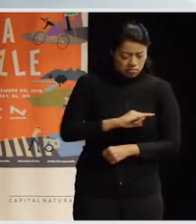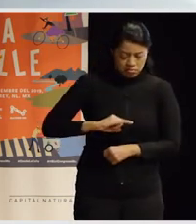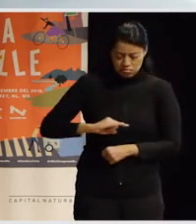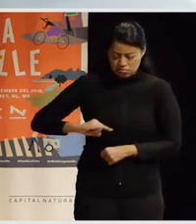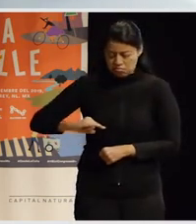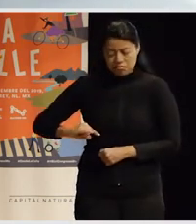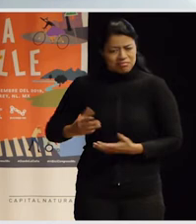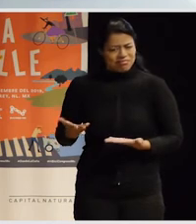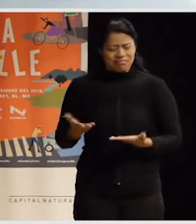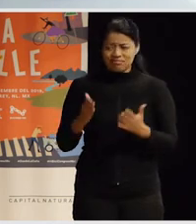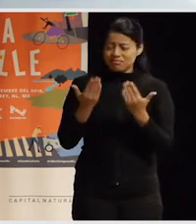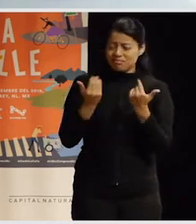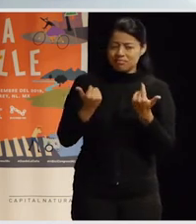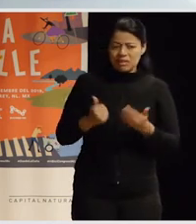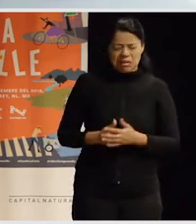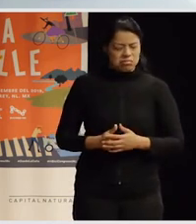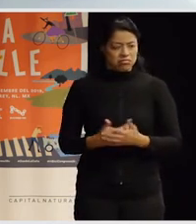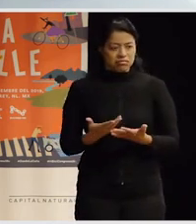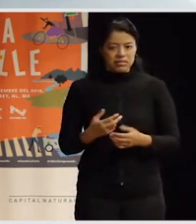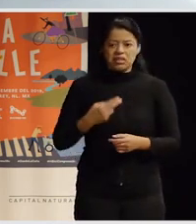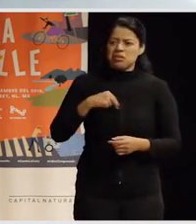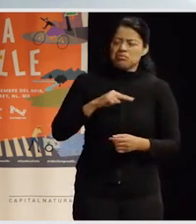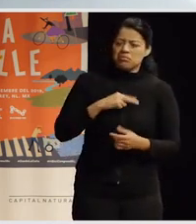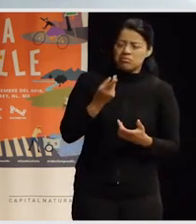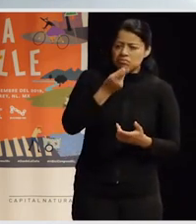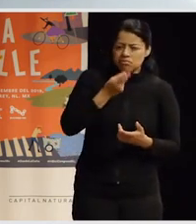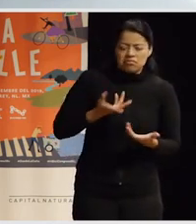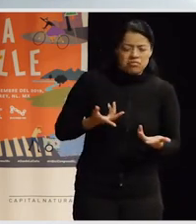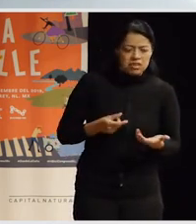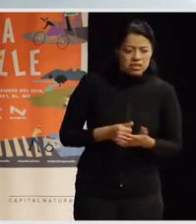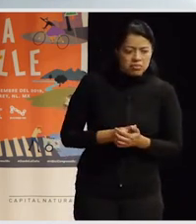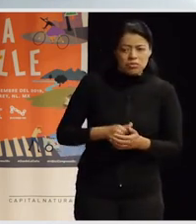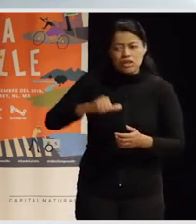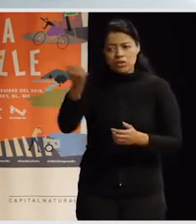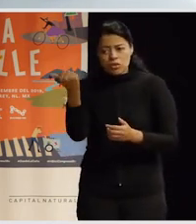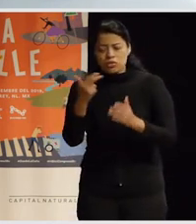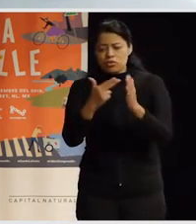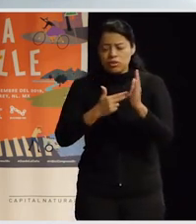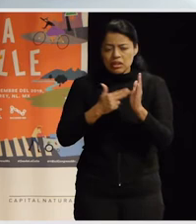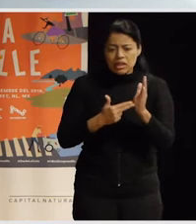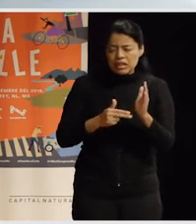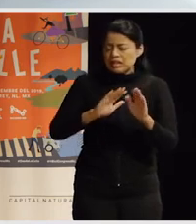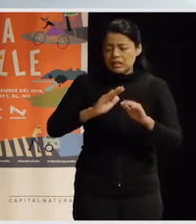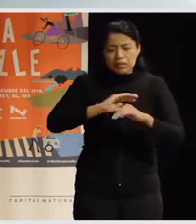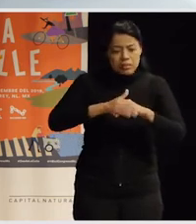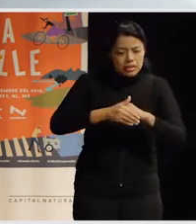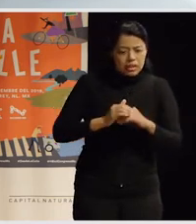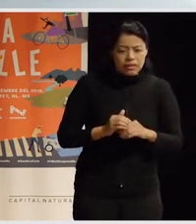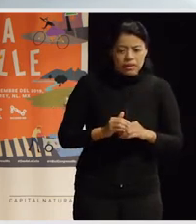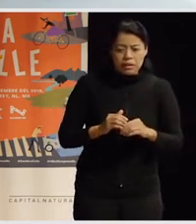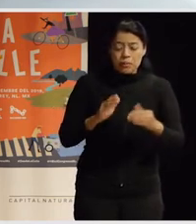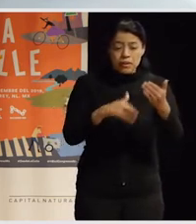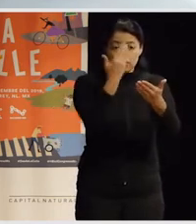Cuando acabó el... Bueno, no hicimos ningún tipo de valoración en ese momento, hicimos todo el taller, que eran como tres sesiones, y en la última sesión, la de generar